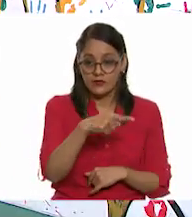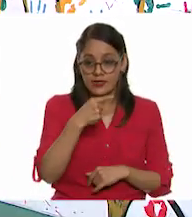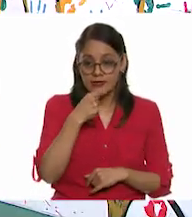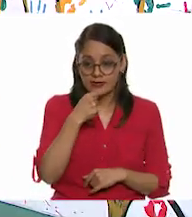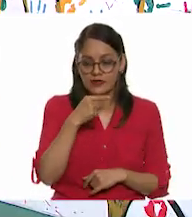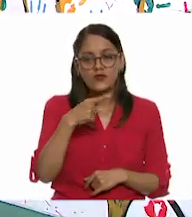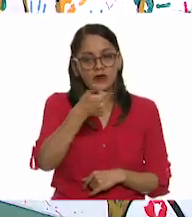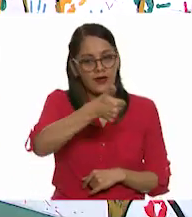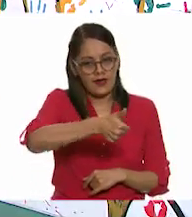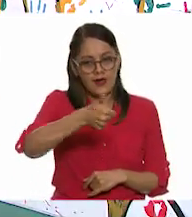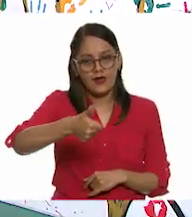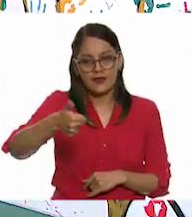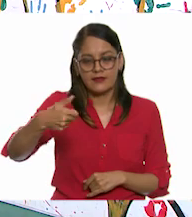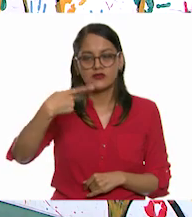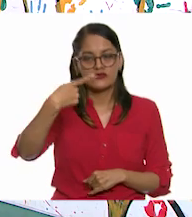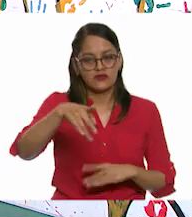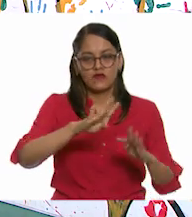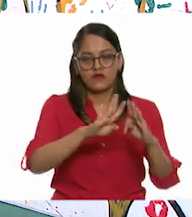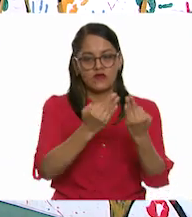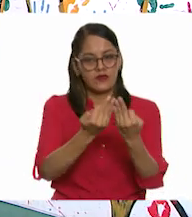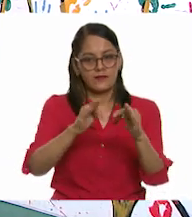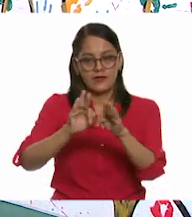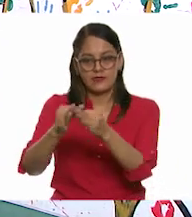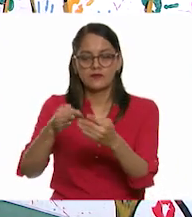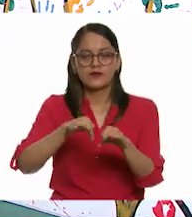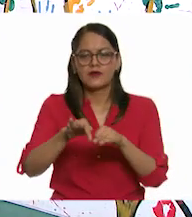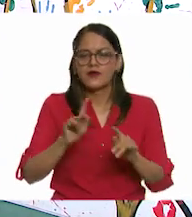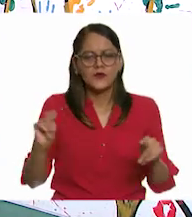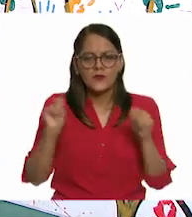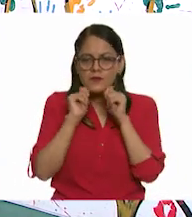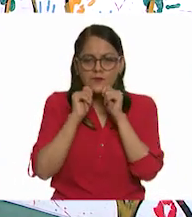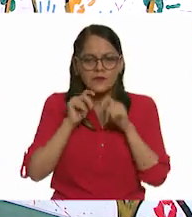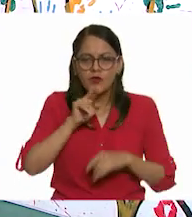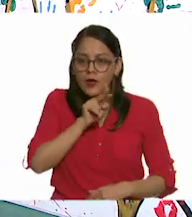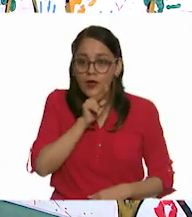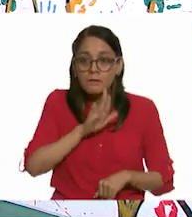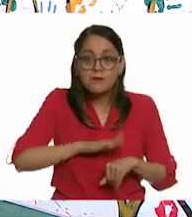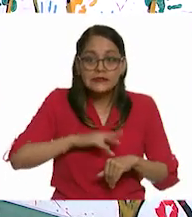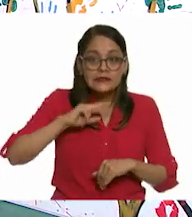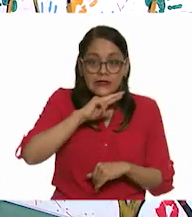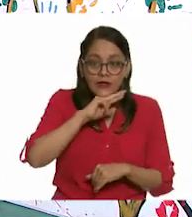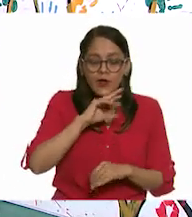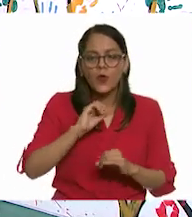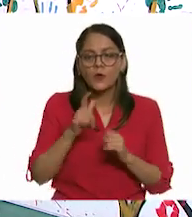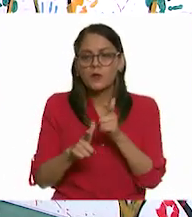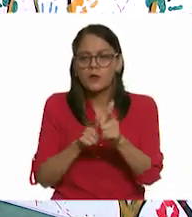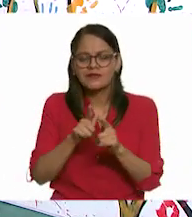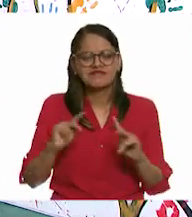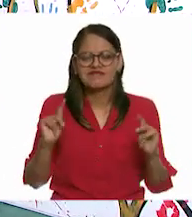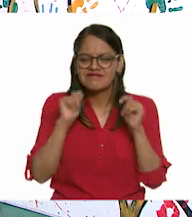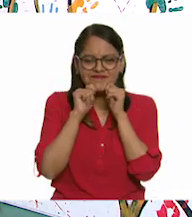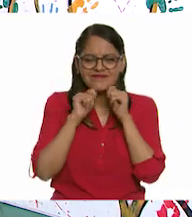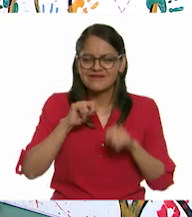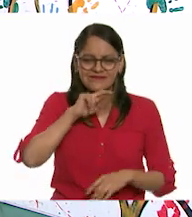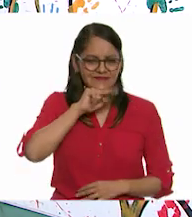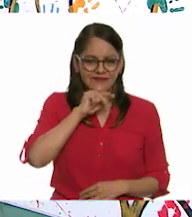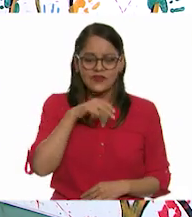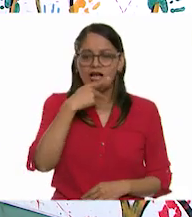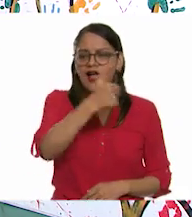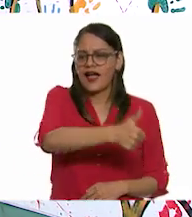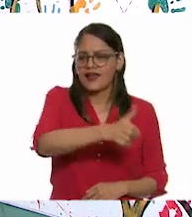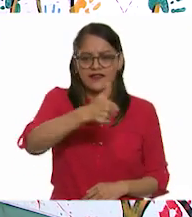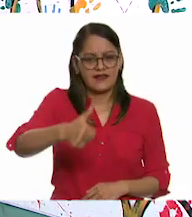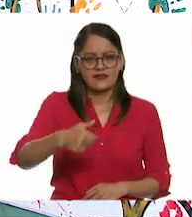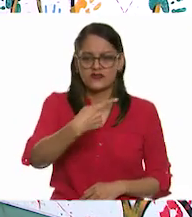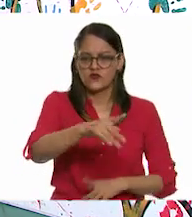pues también cada quien tiene un ritmo muy particular. No se preocupen si van más rápido, si van más lento. Es el estilo de